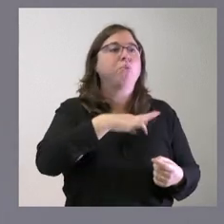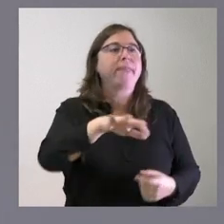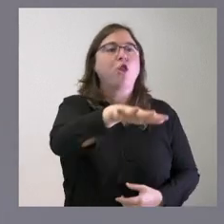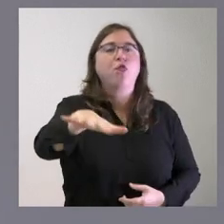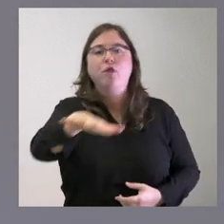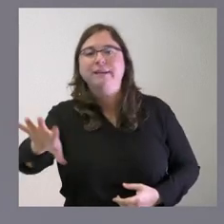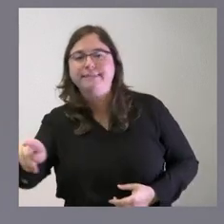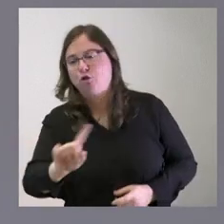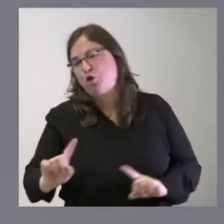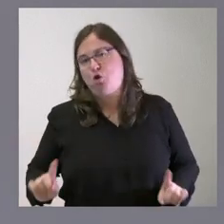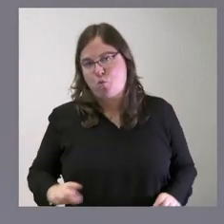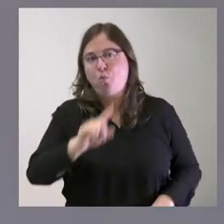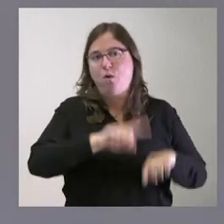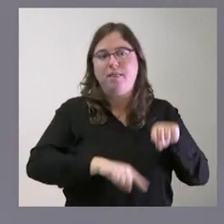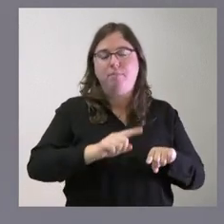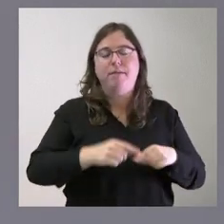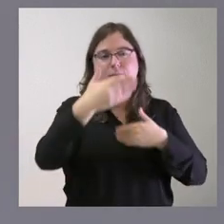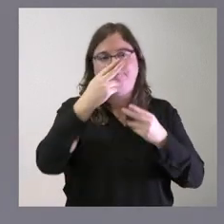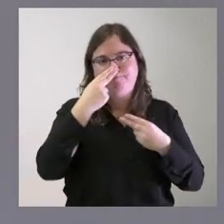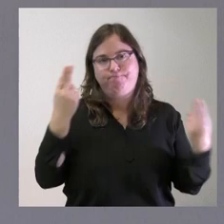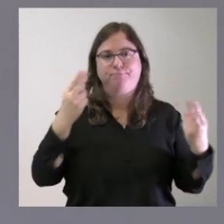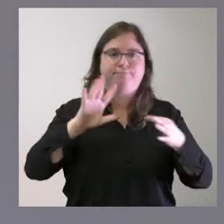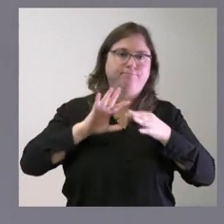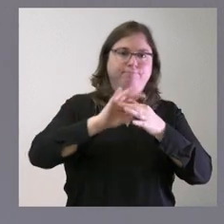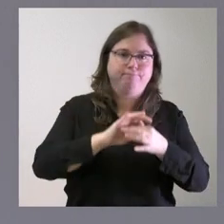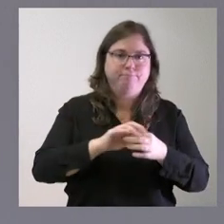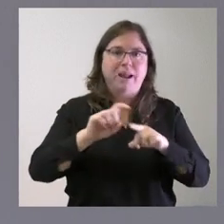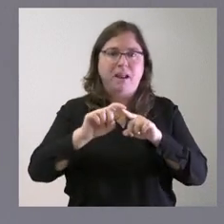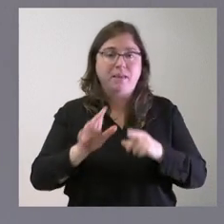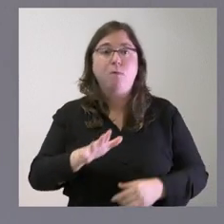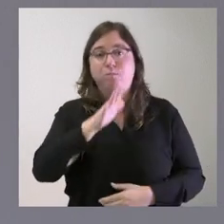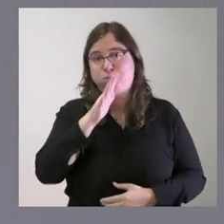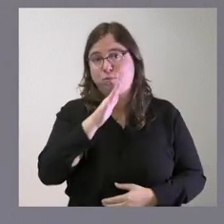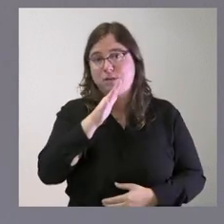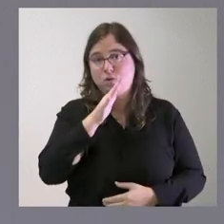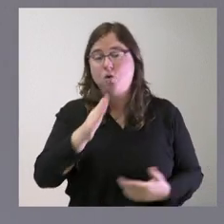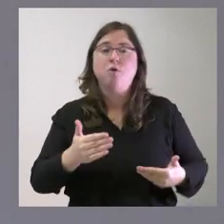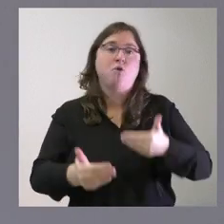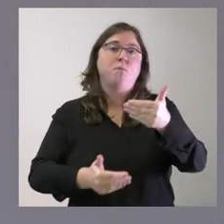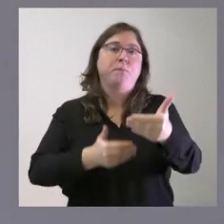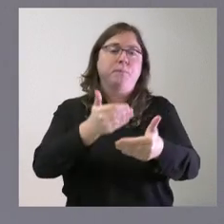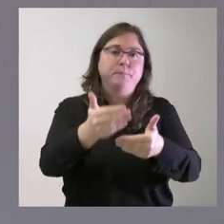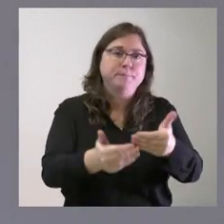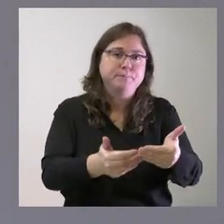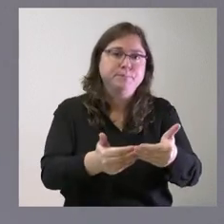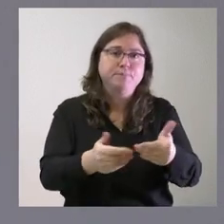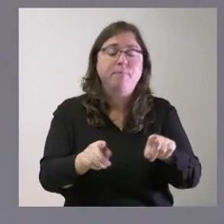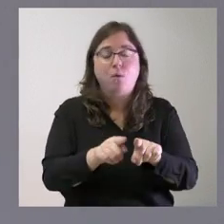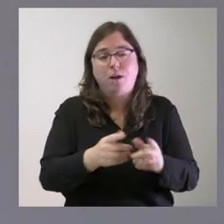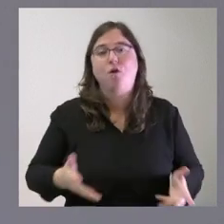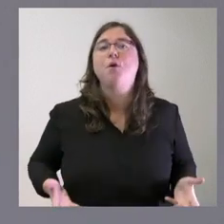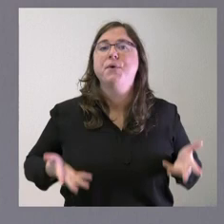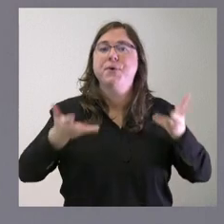instalaciones que mejor pueden atender a un acto político de las características que ahí se plantean y por tanto se procede a poner en disposición